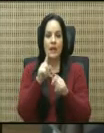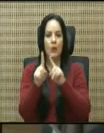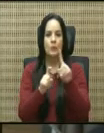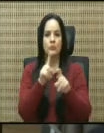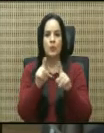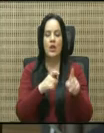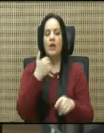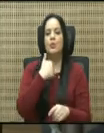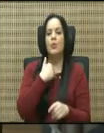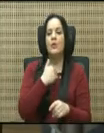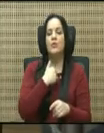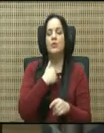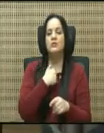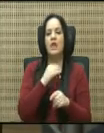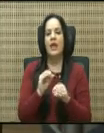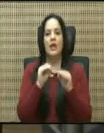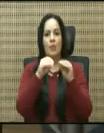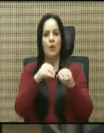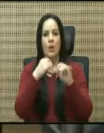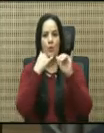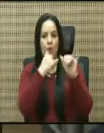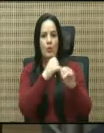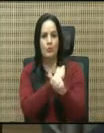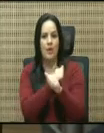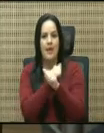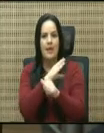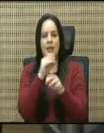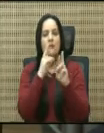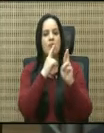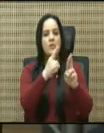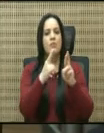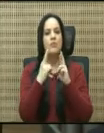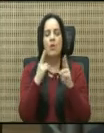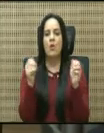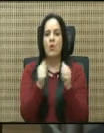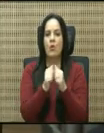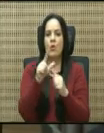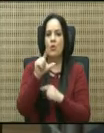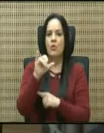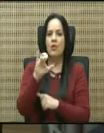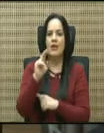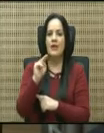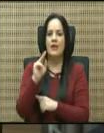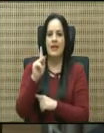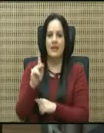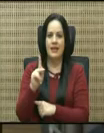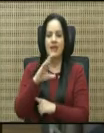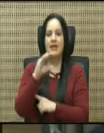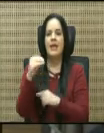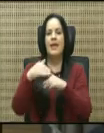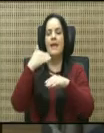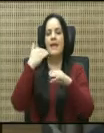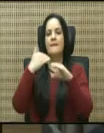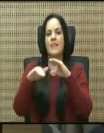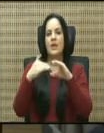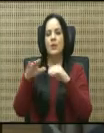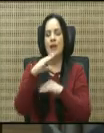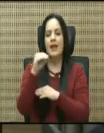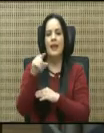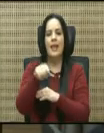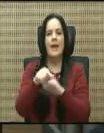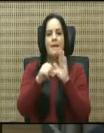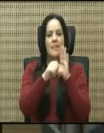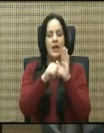tuvimos que meter un amparo y contestaron con un link enviándonos a la página de Colby para que